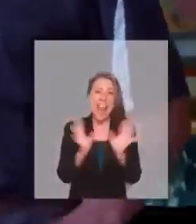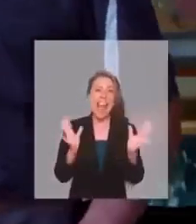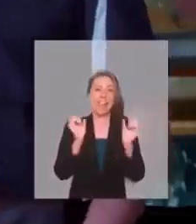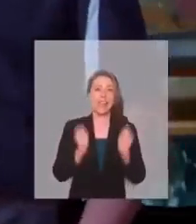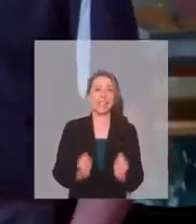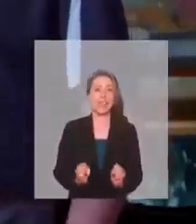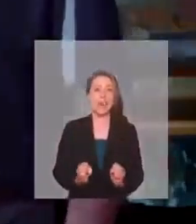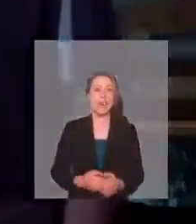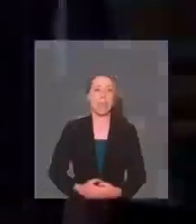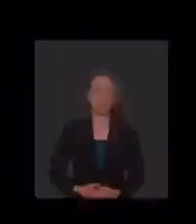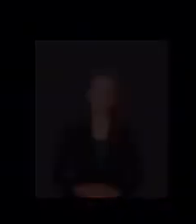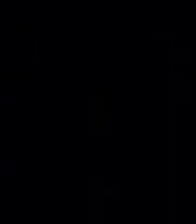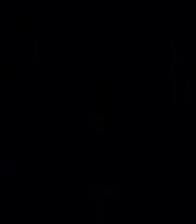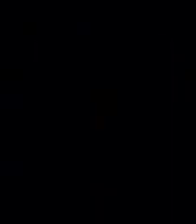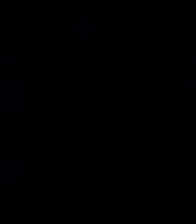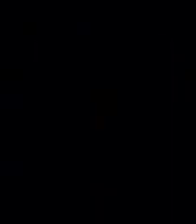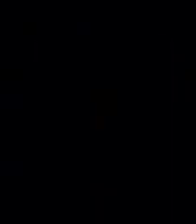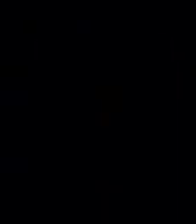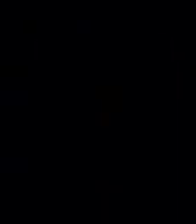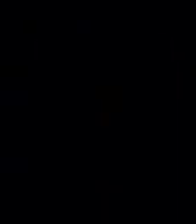puede. Claro que se puede.